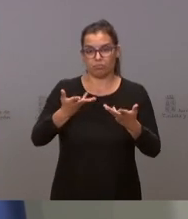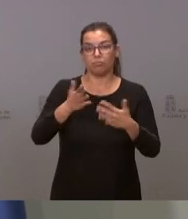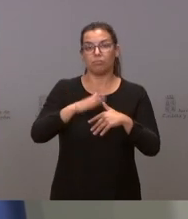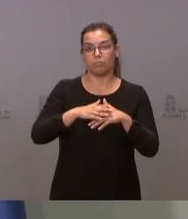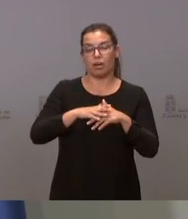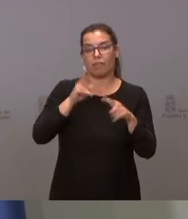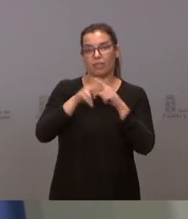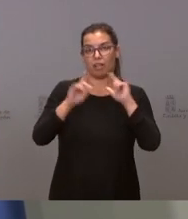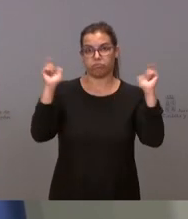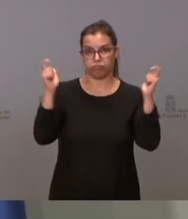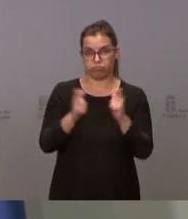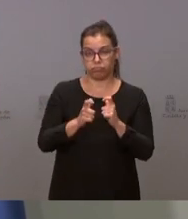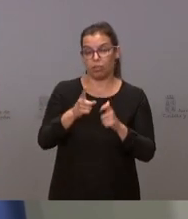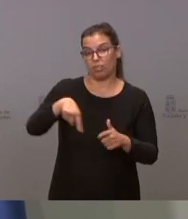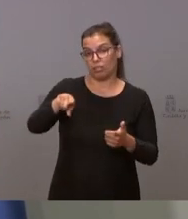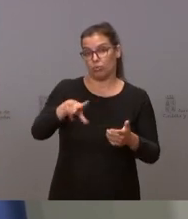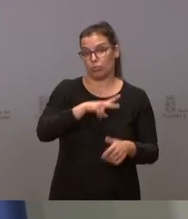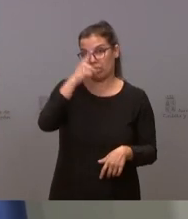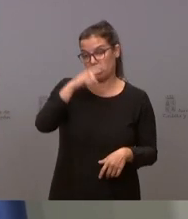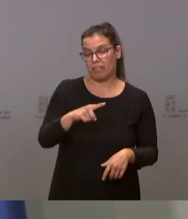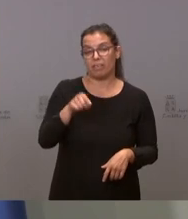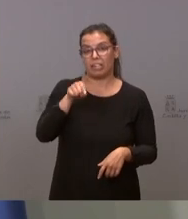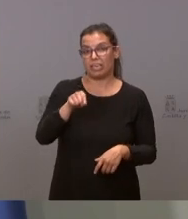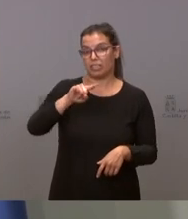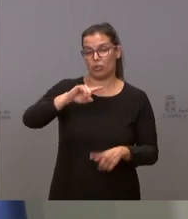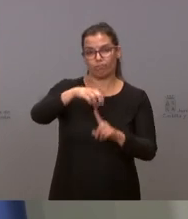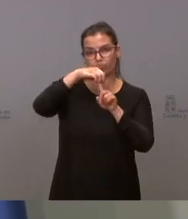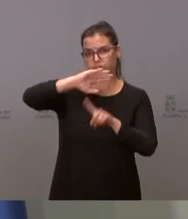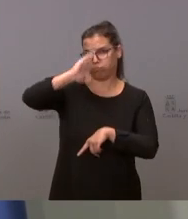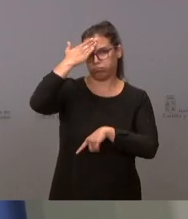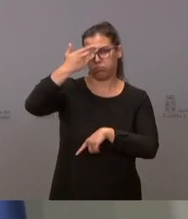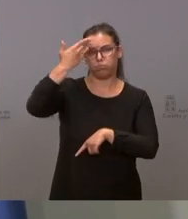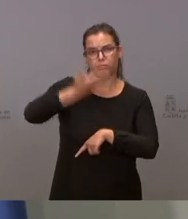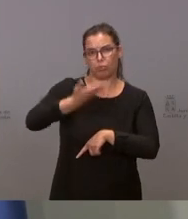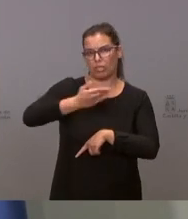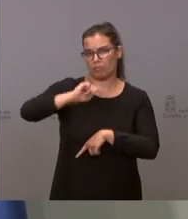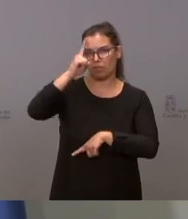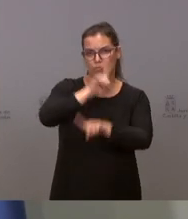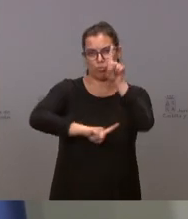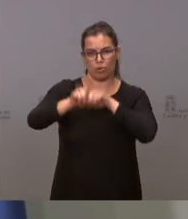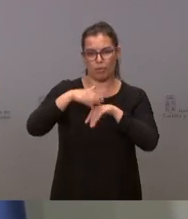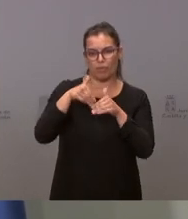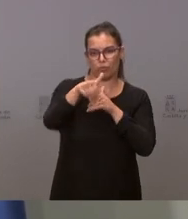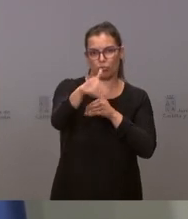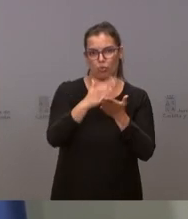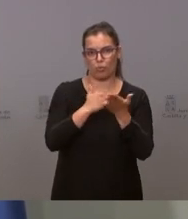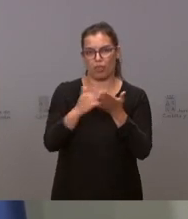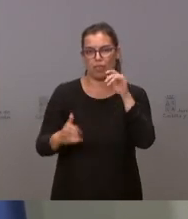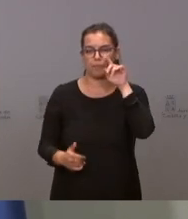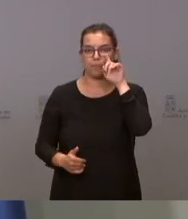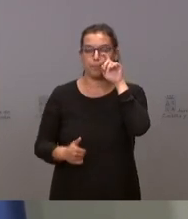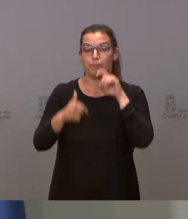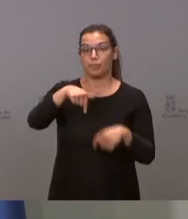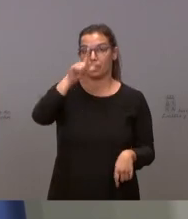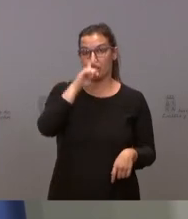reto demográfico, que, como saben todos ustedes, es el principal problema de futuro de esta comunidad. Este año